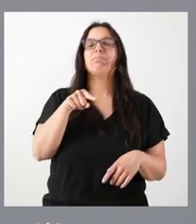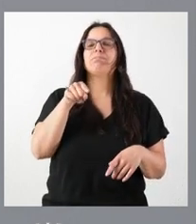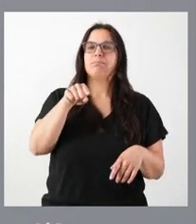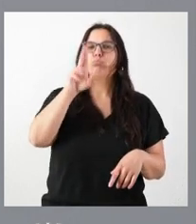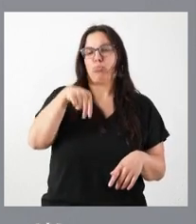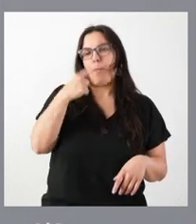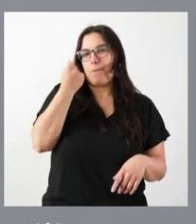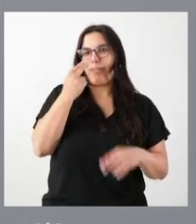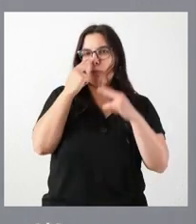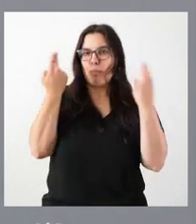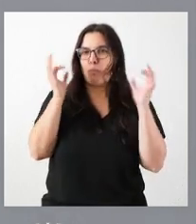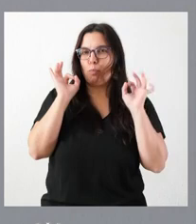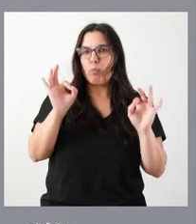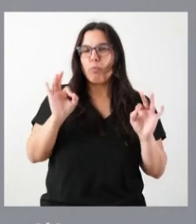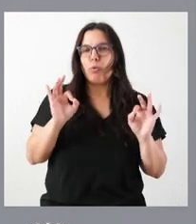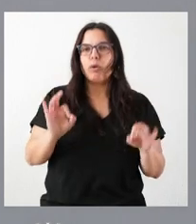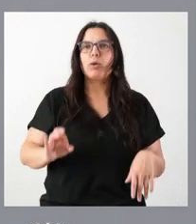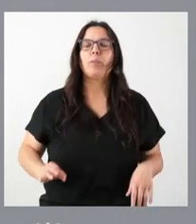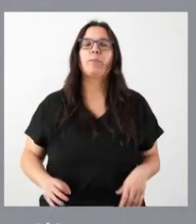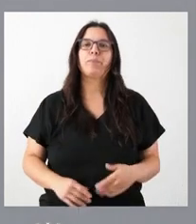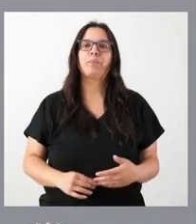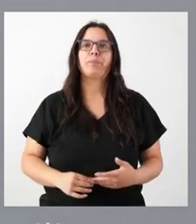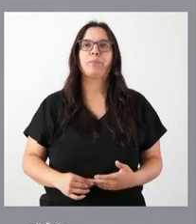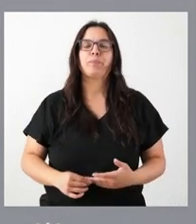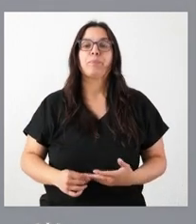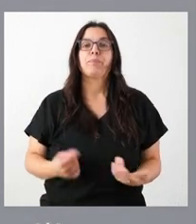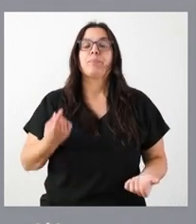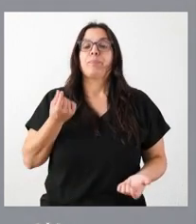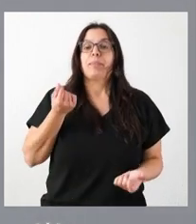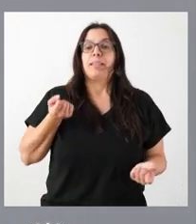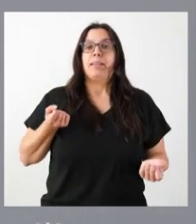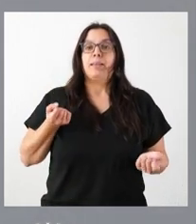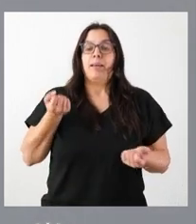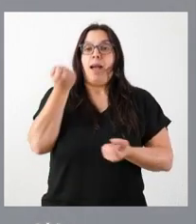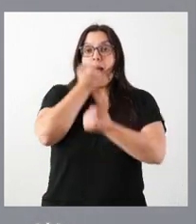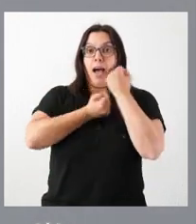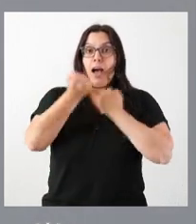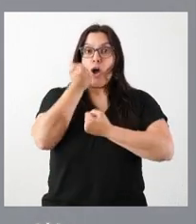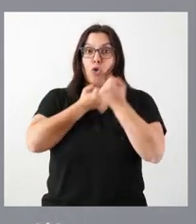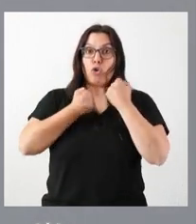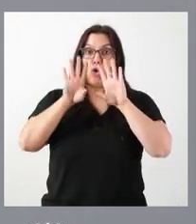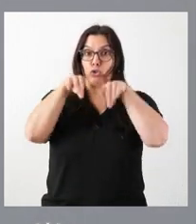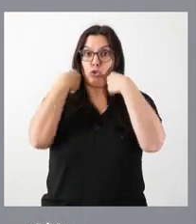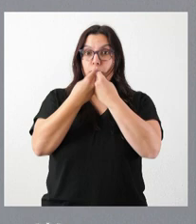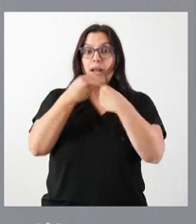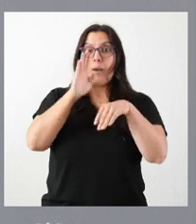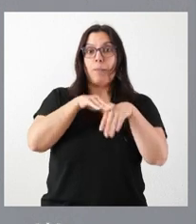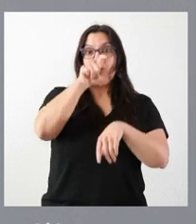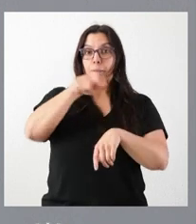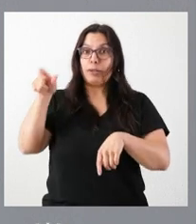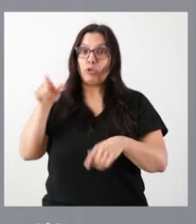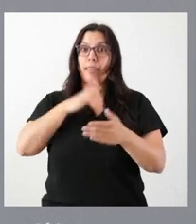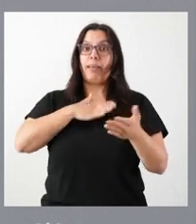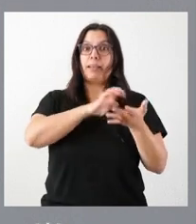tasas universitarias o las tasas de la EBAU. El coste del ahorro que va a suponer para las personas de